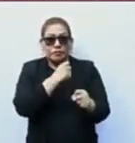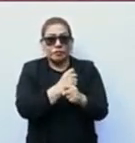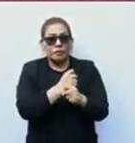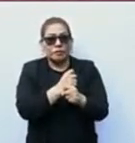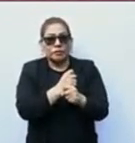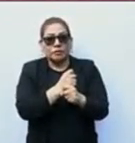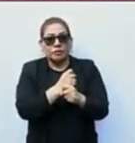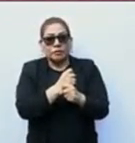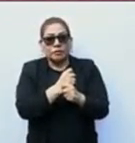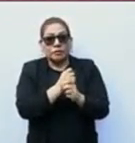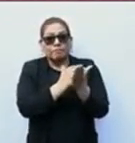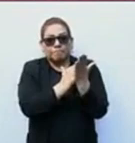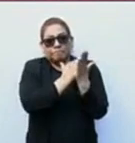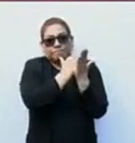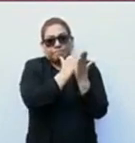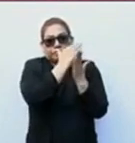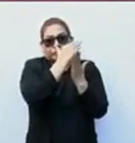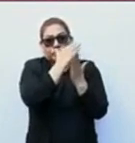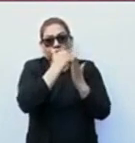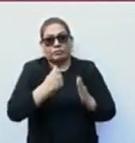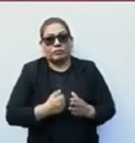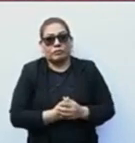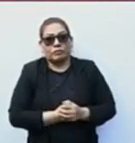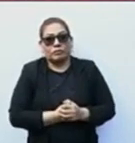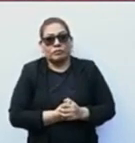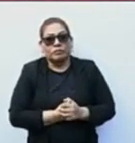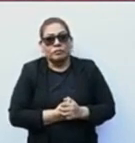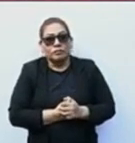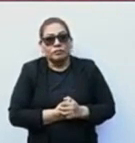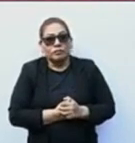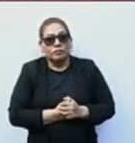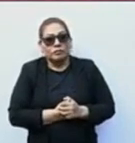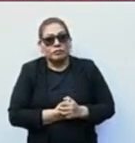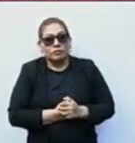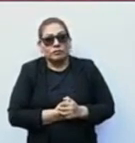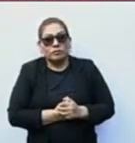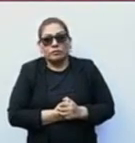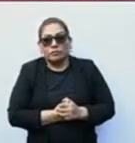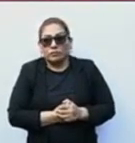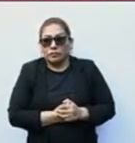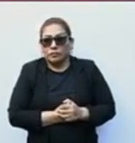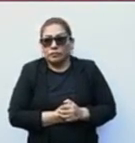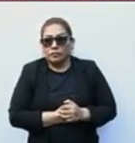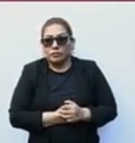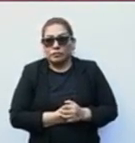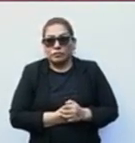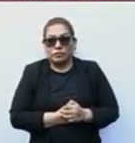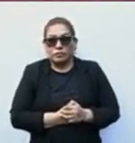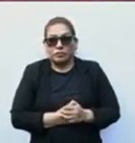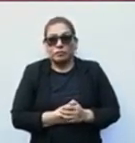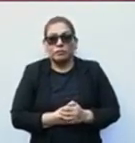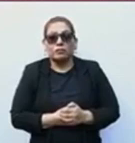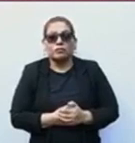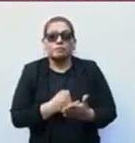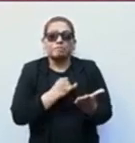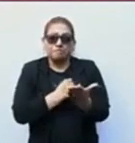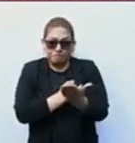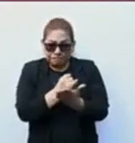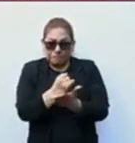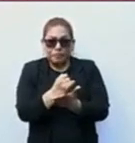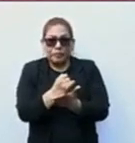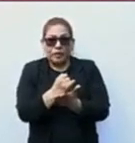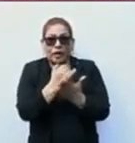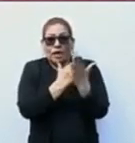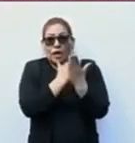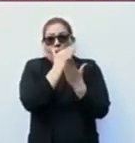inflación. Pero en el 2021 el presidente definió que tendríamos que darle un aumento decidido. Y se